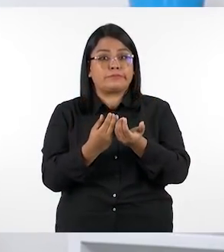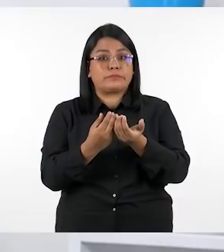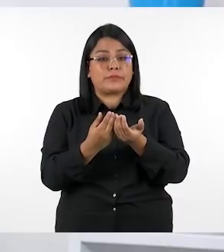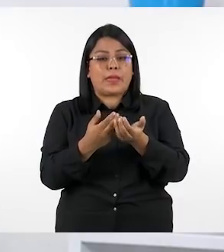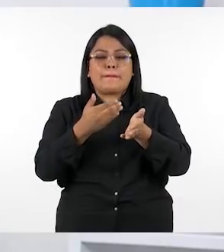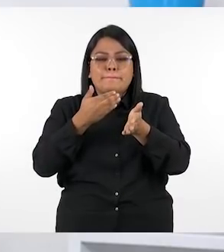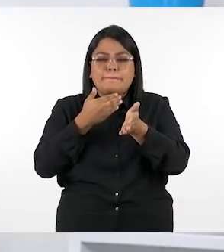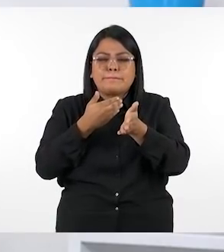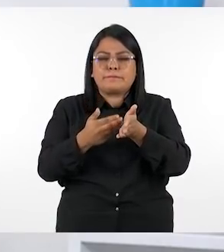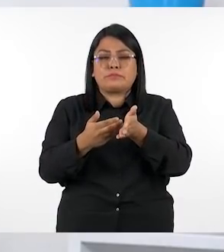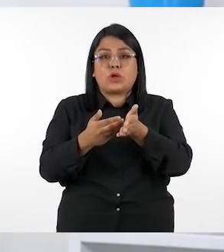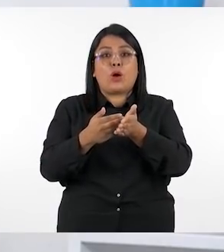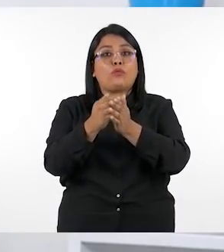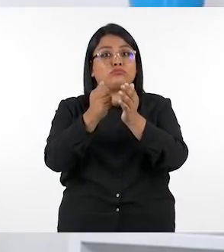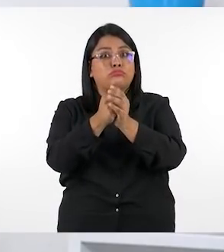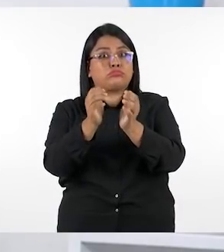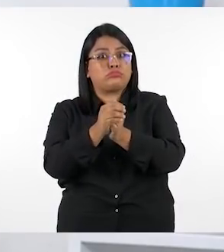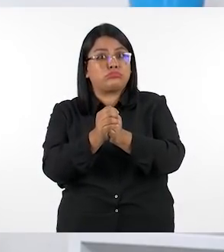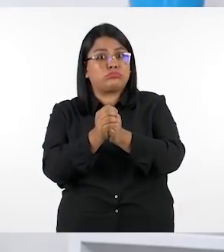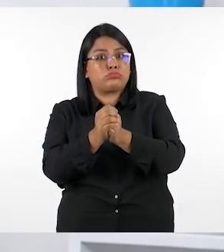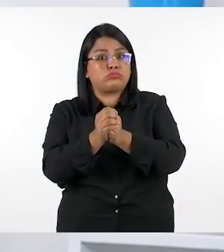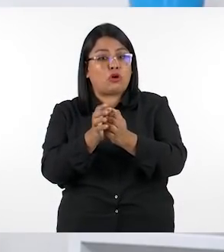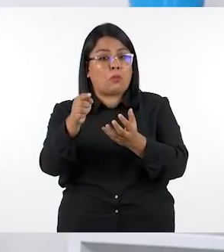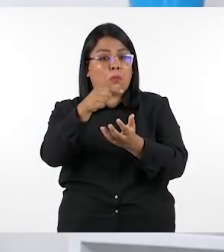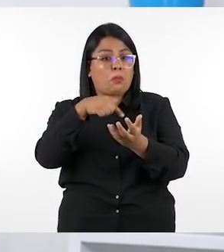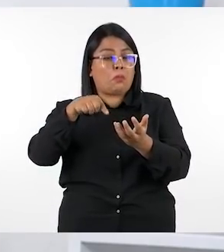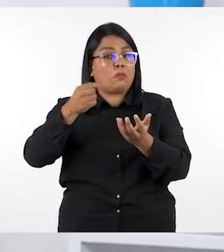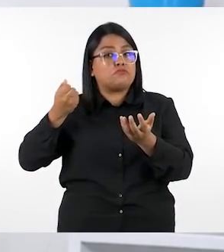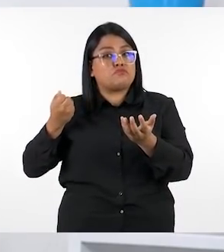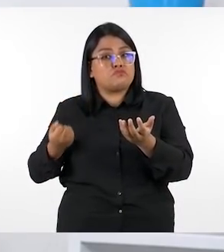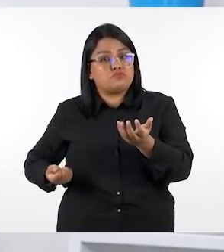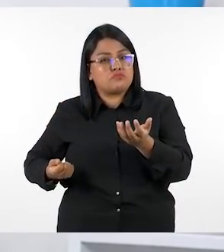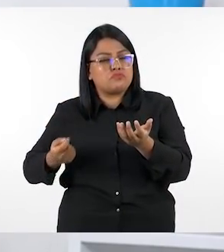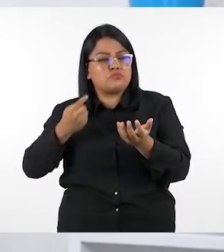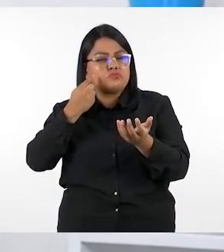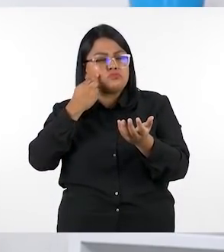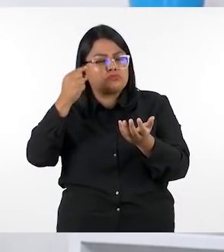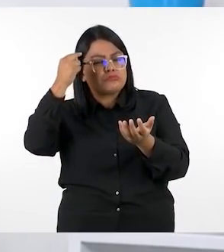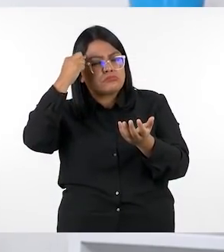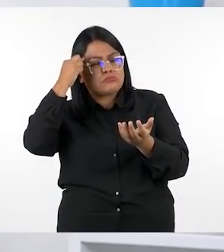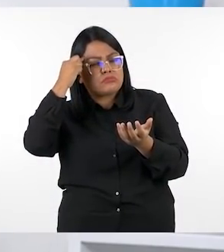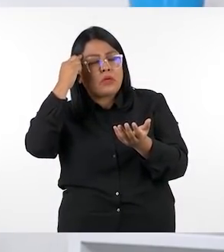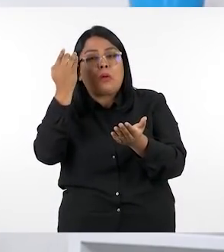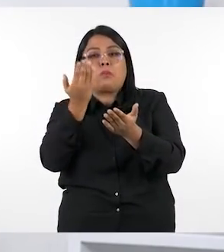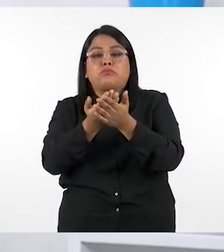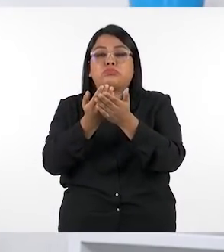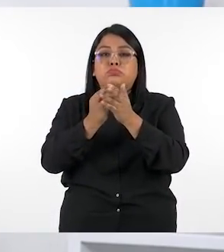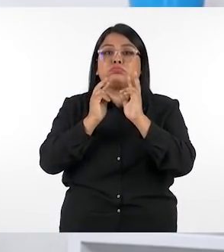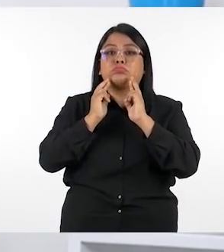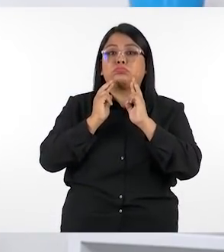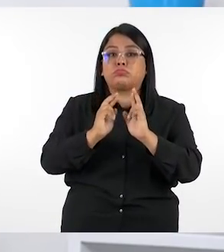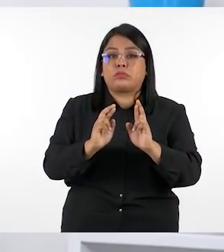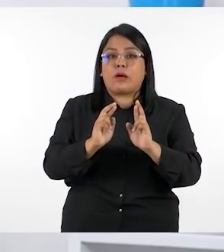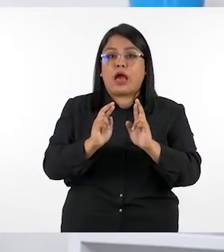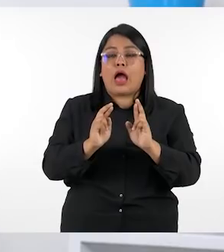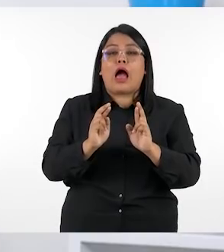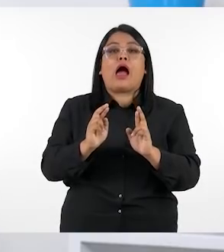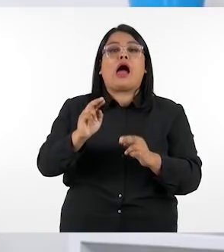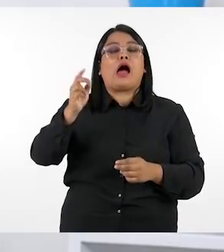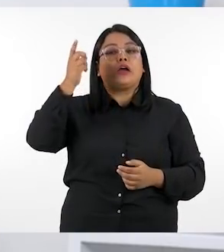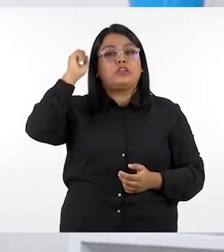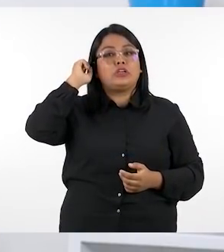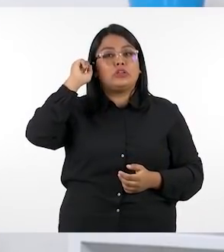clase pues lo hacemos con un problema luego los estudiantes intentan resolver proponen sus soluciones y el